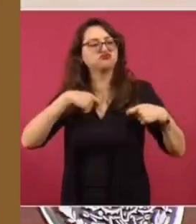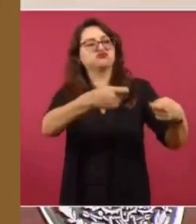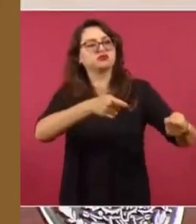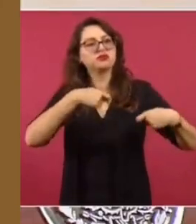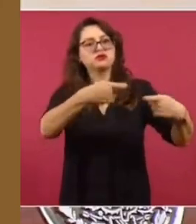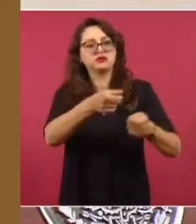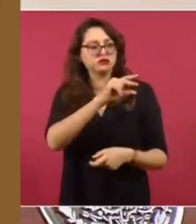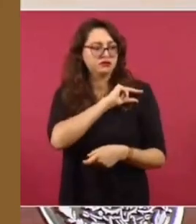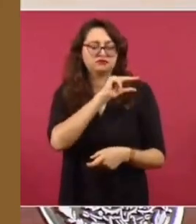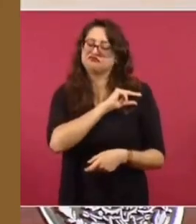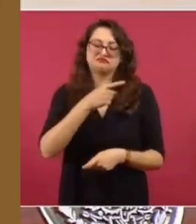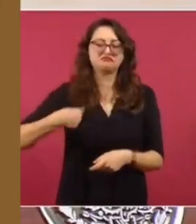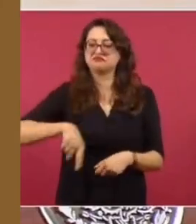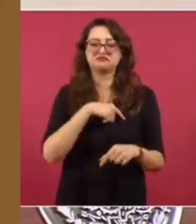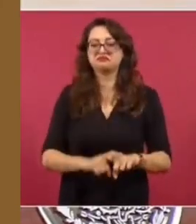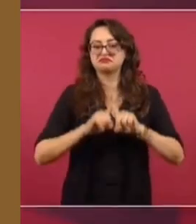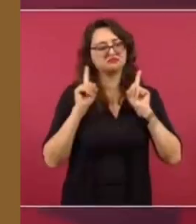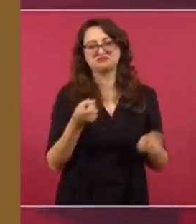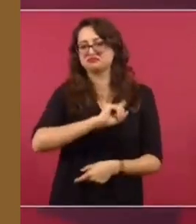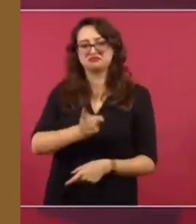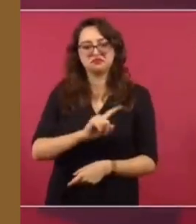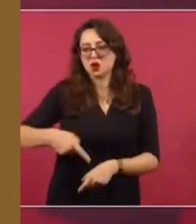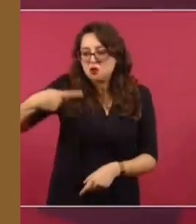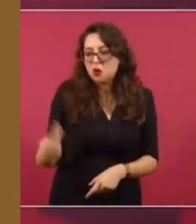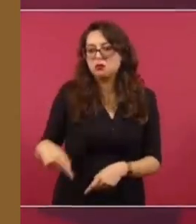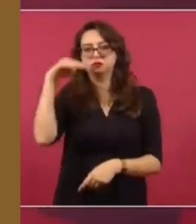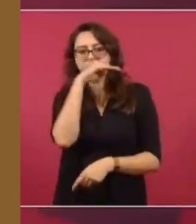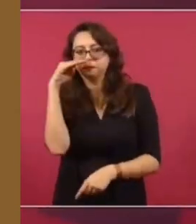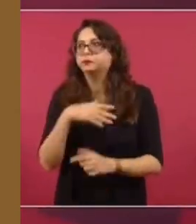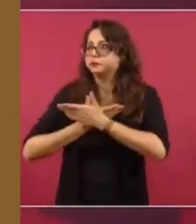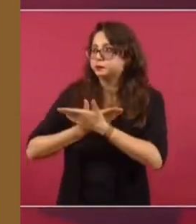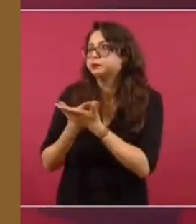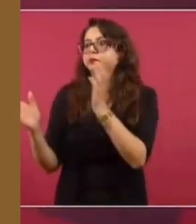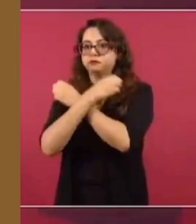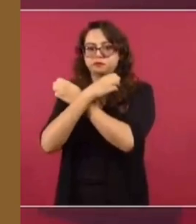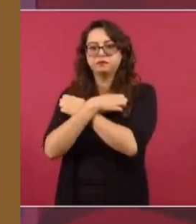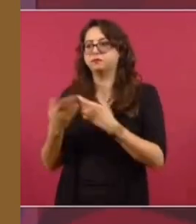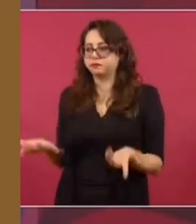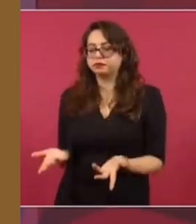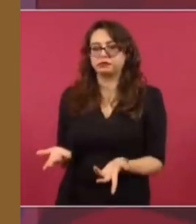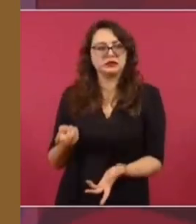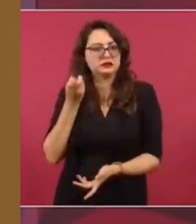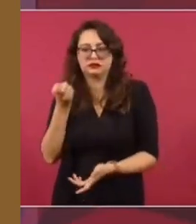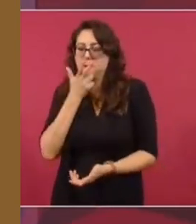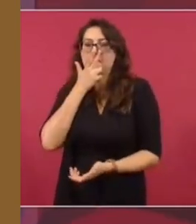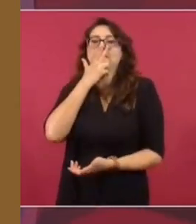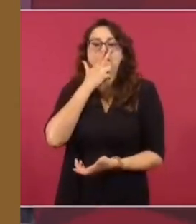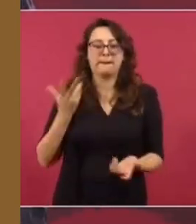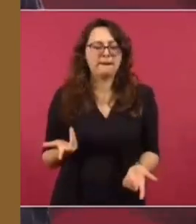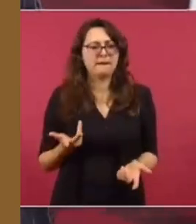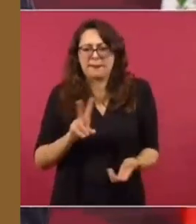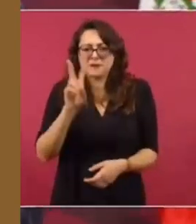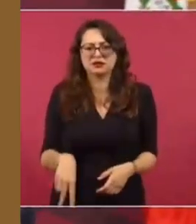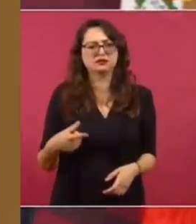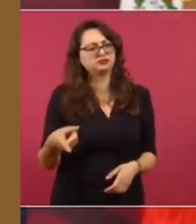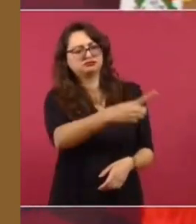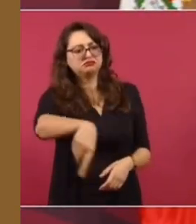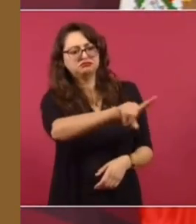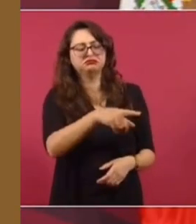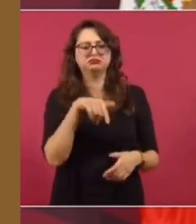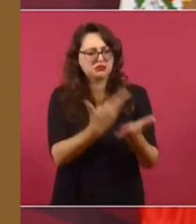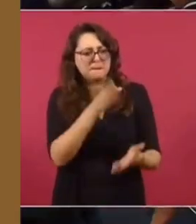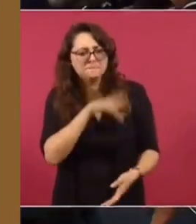que nos caigan mal o asuntos de tipo personal. Yo tengo... No, es que tenemos